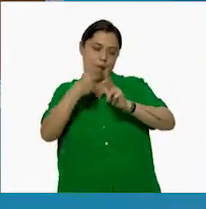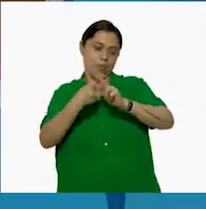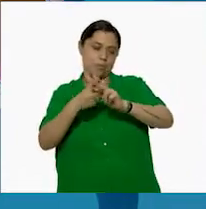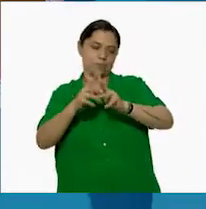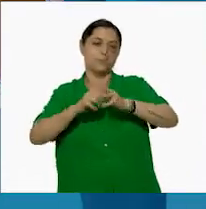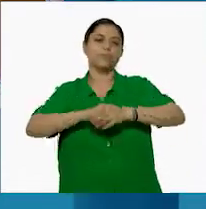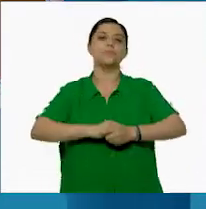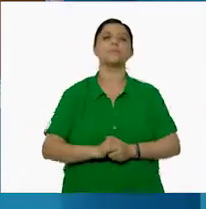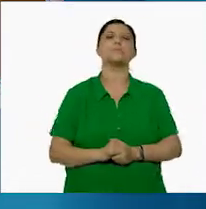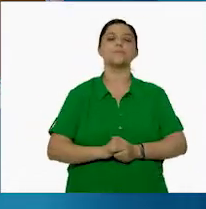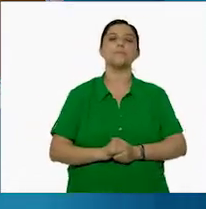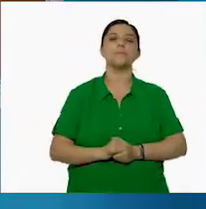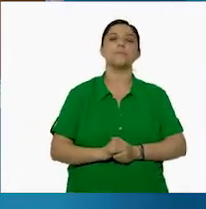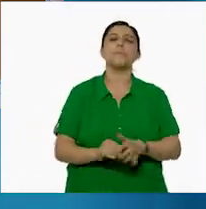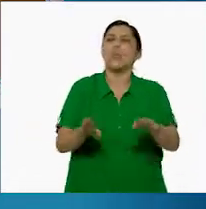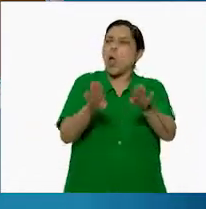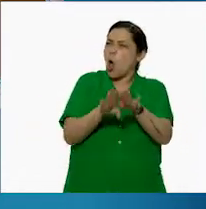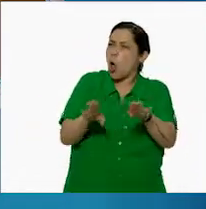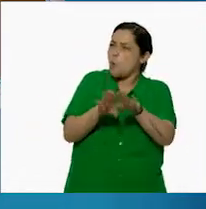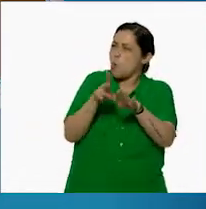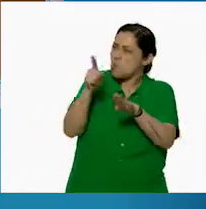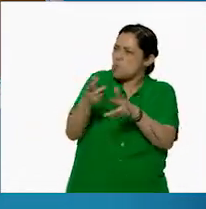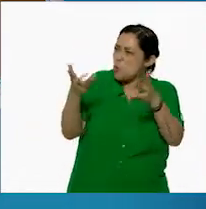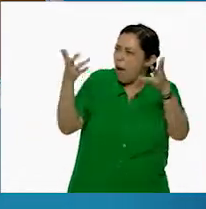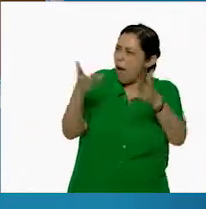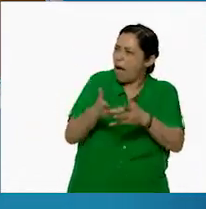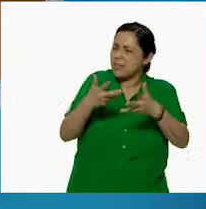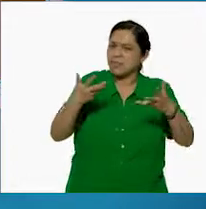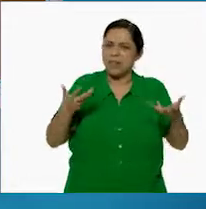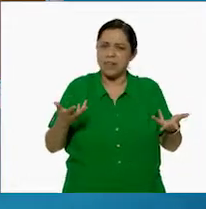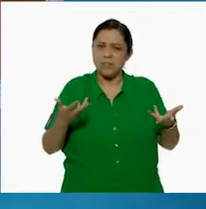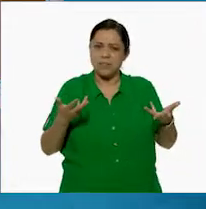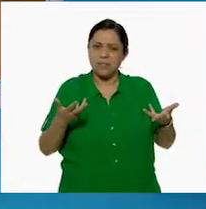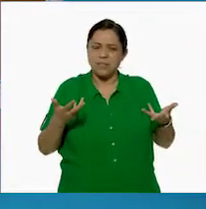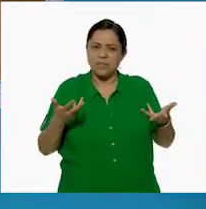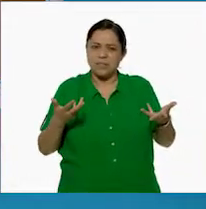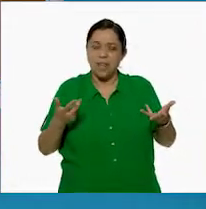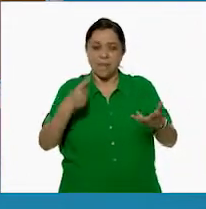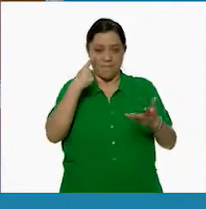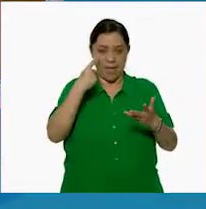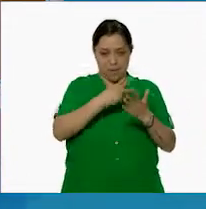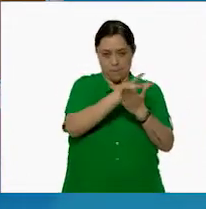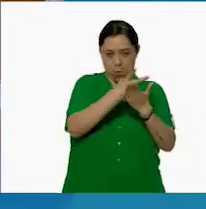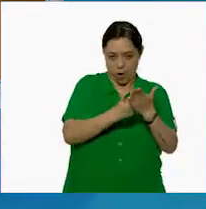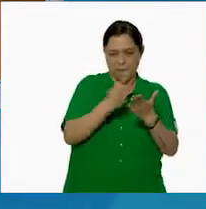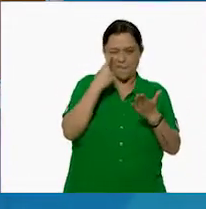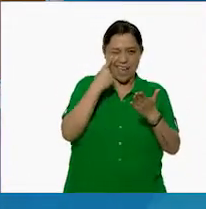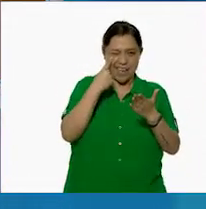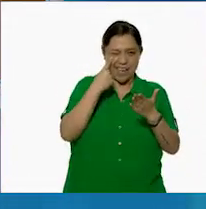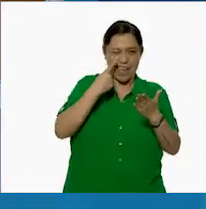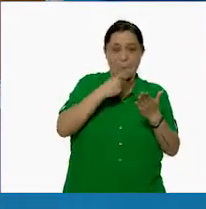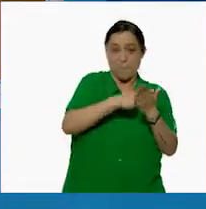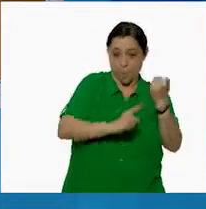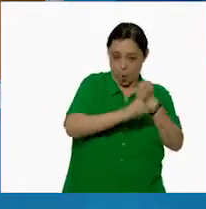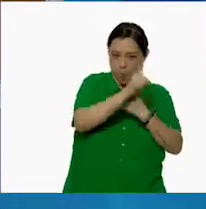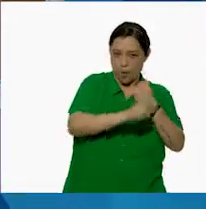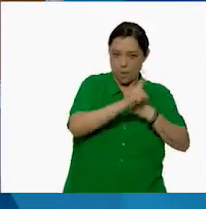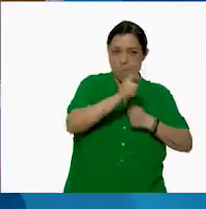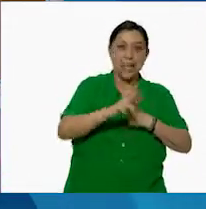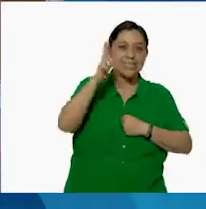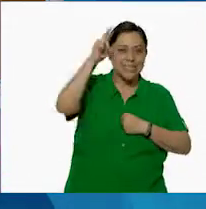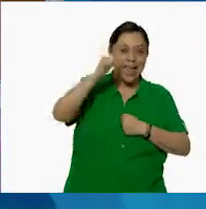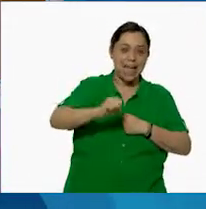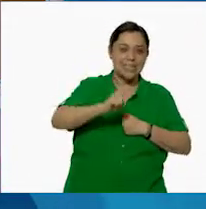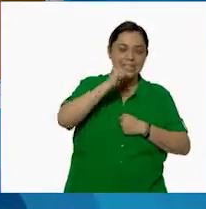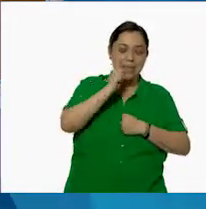¿Cómo haces eso? ¿Cómo que descomponer los números? A ver, por ejemplo, en el problema de los manojos de zanahoria, teníamos que multiplicar